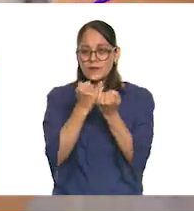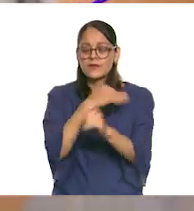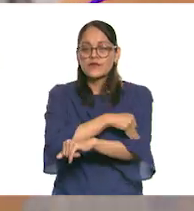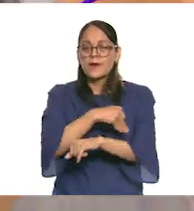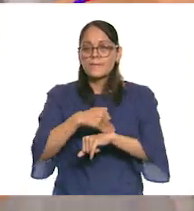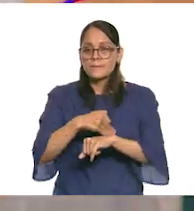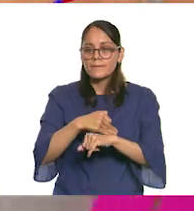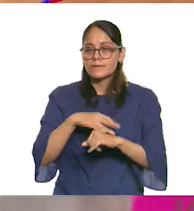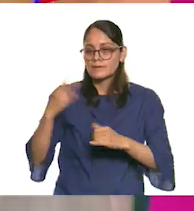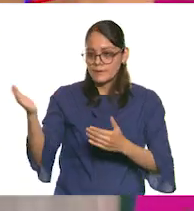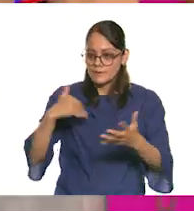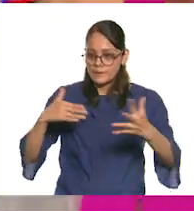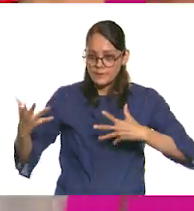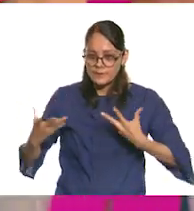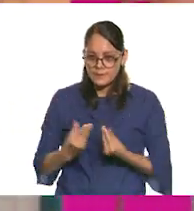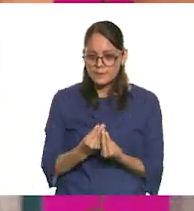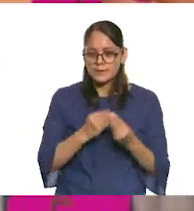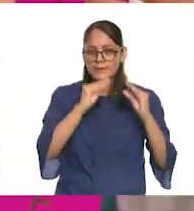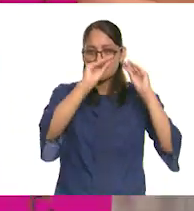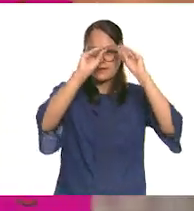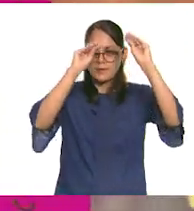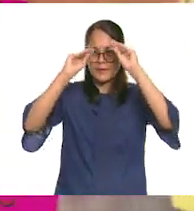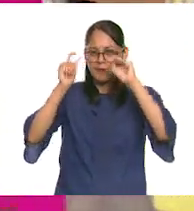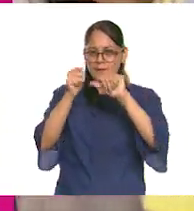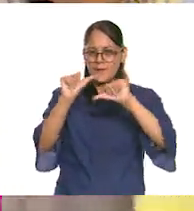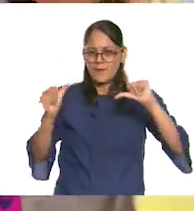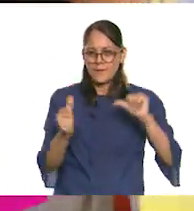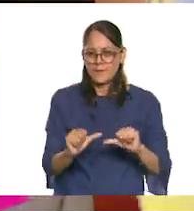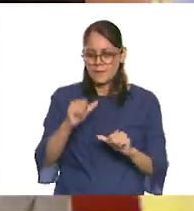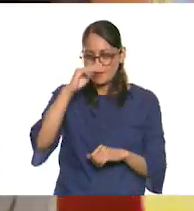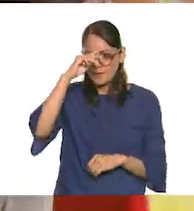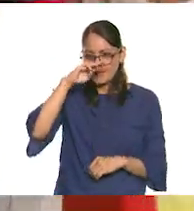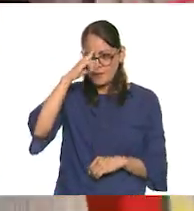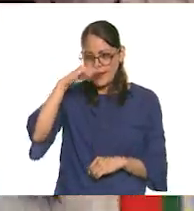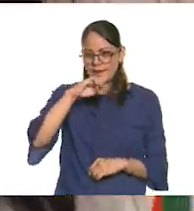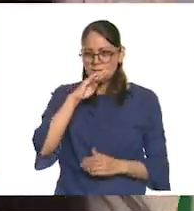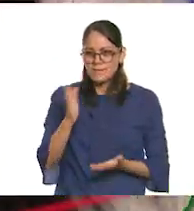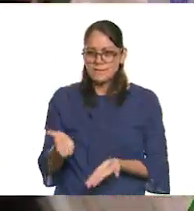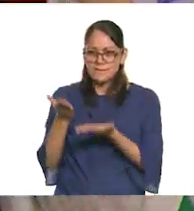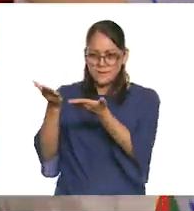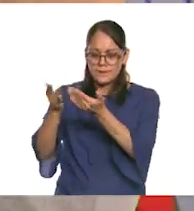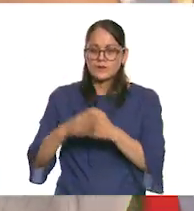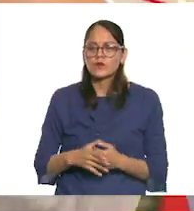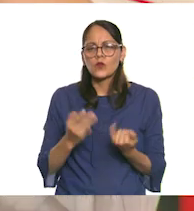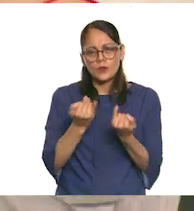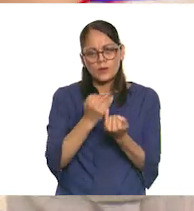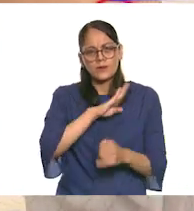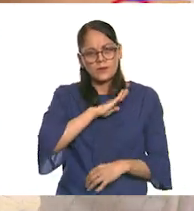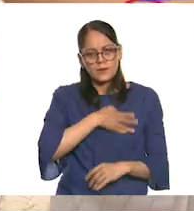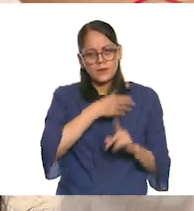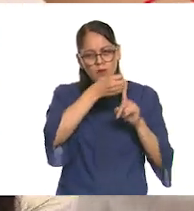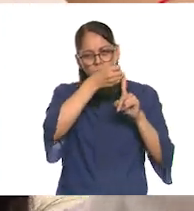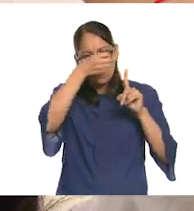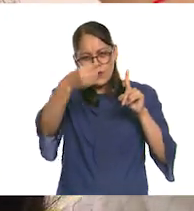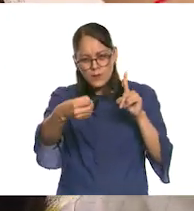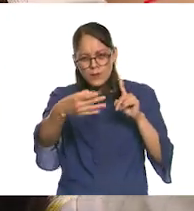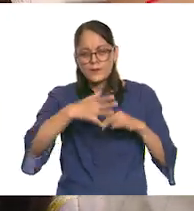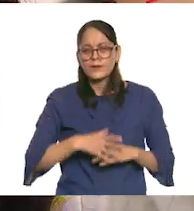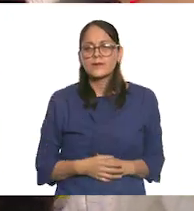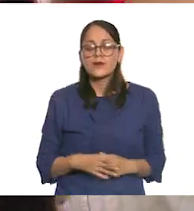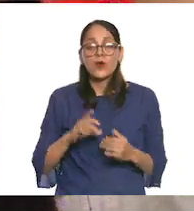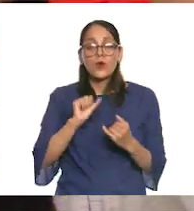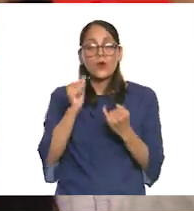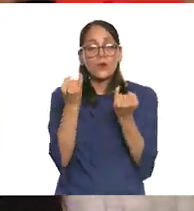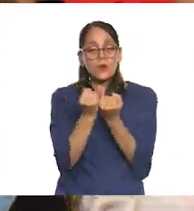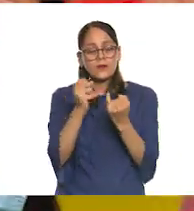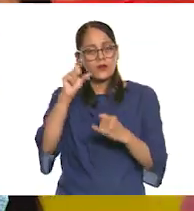para hacerle este bello regalo artístico a nuestras mamás. Podemos colocarle frases o cualquier